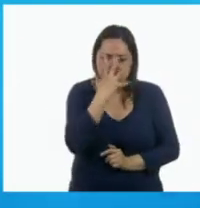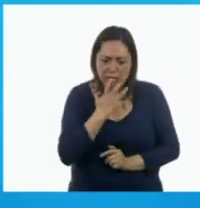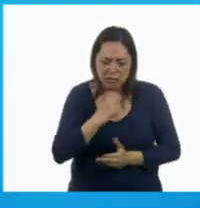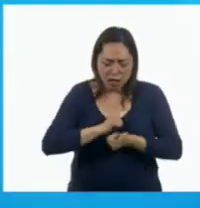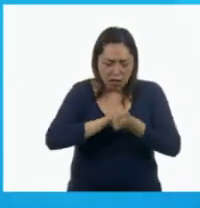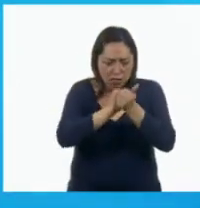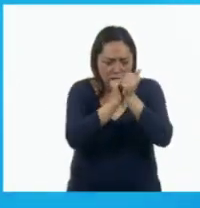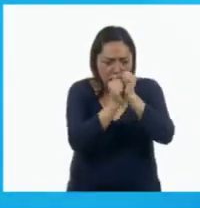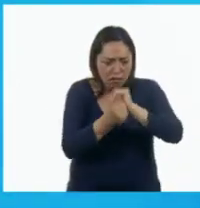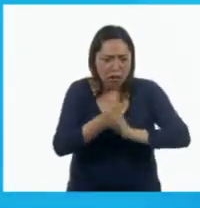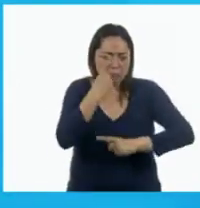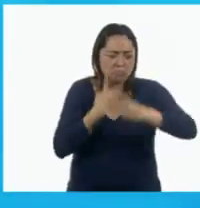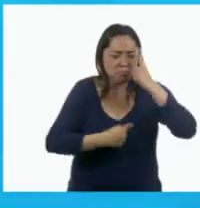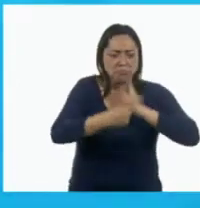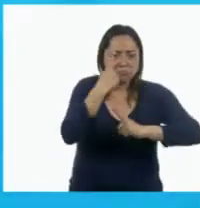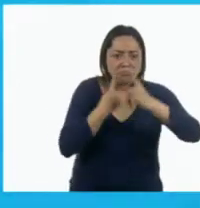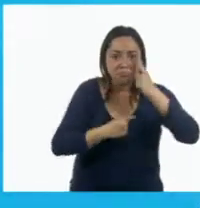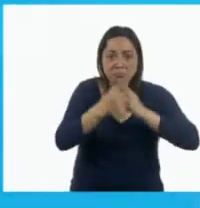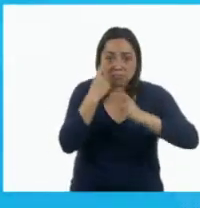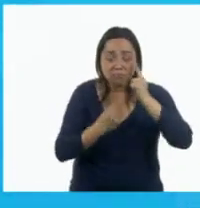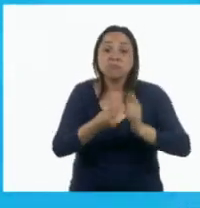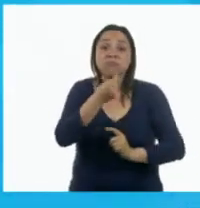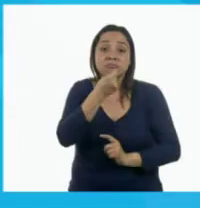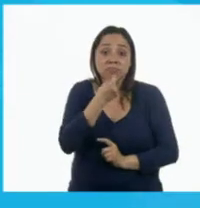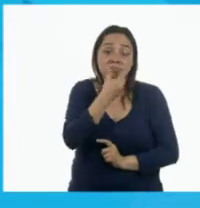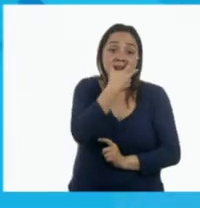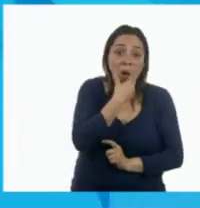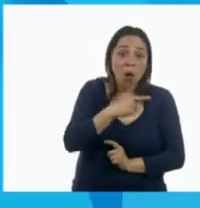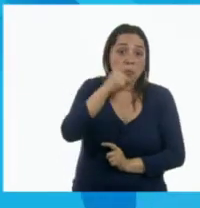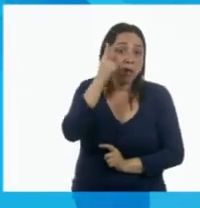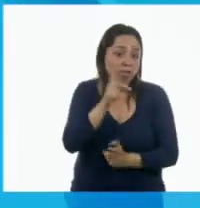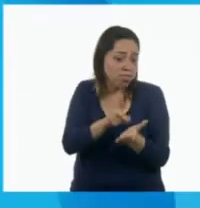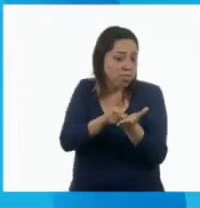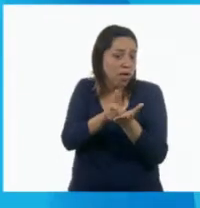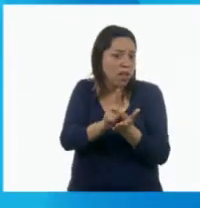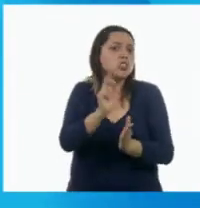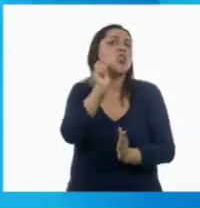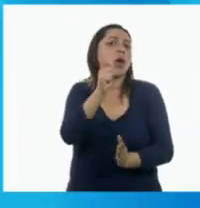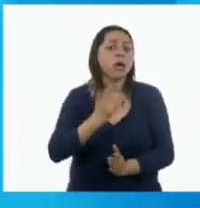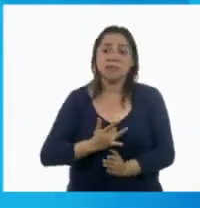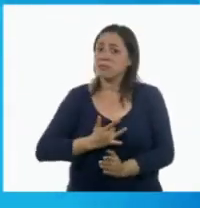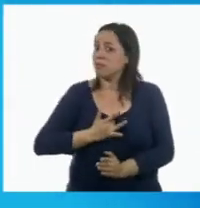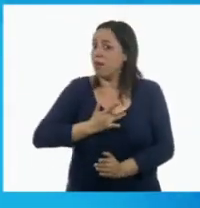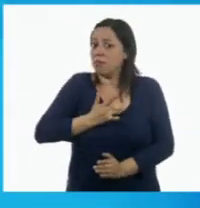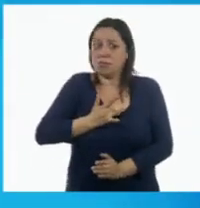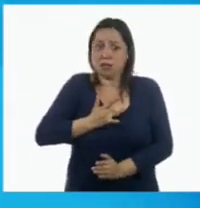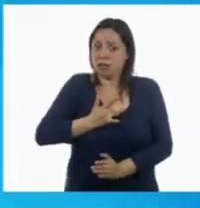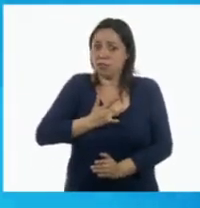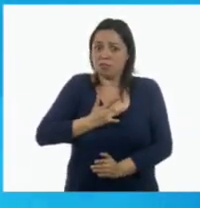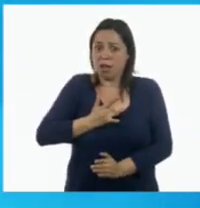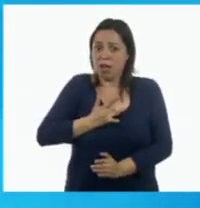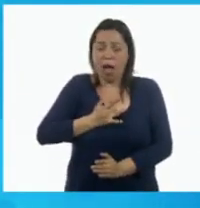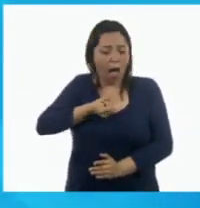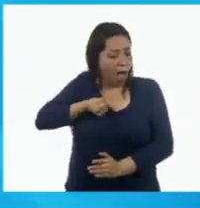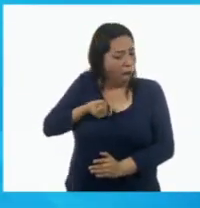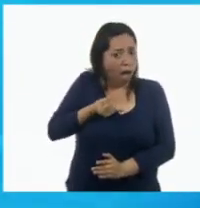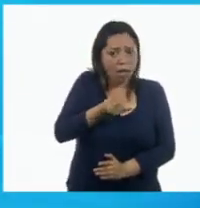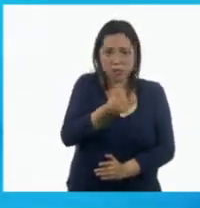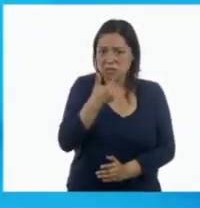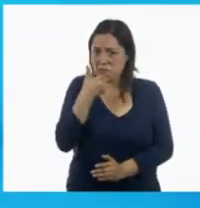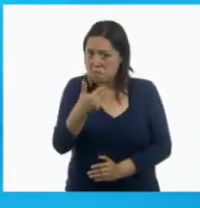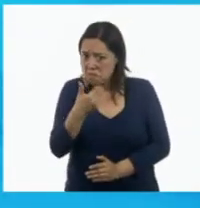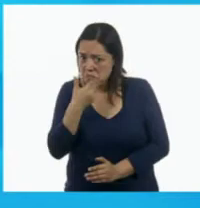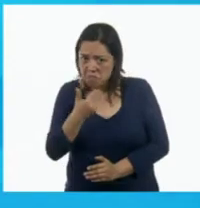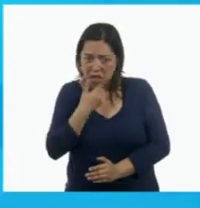Niñas y niños tienen el mismo derecho a sentir y expresar sus emociones. Todas son válidas y tenemos distintas formas de mostrar lo que